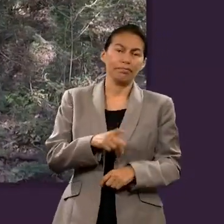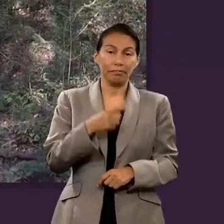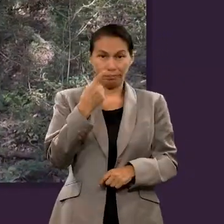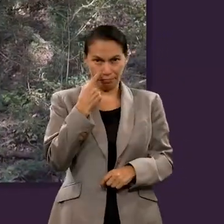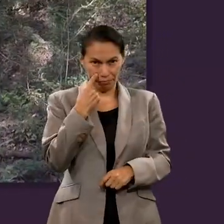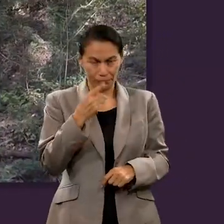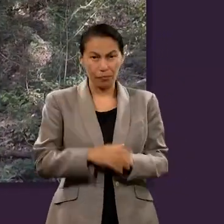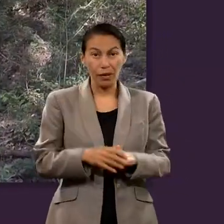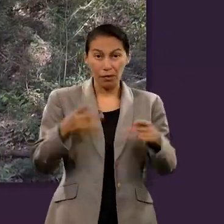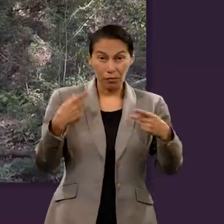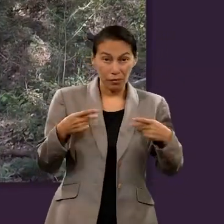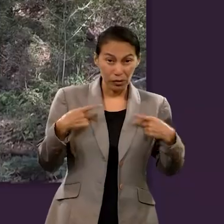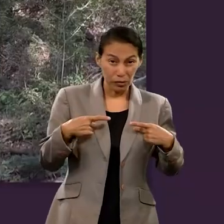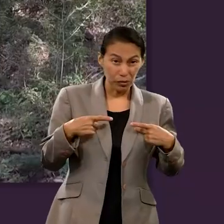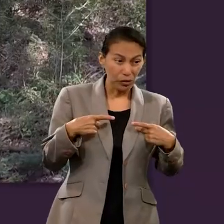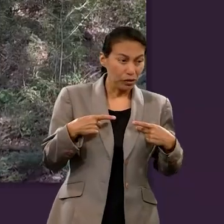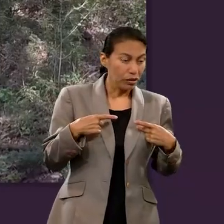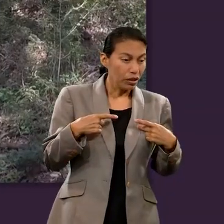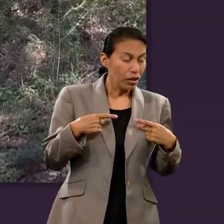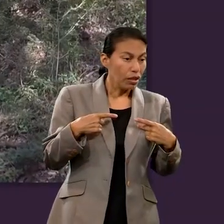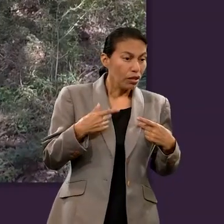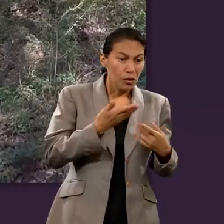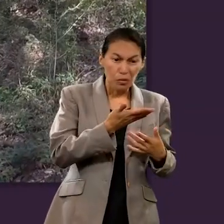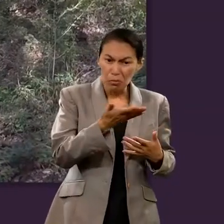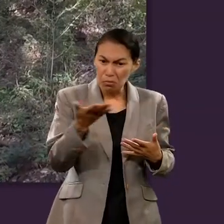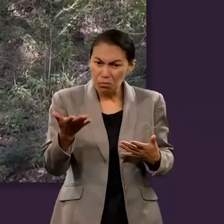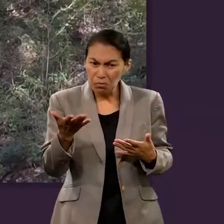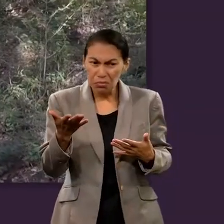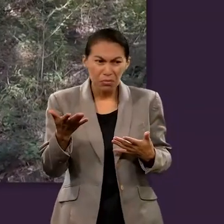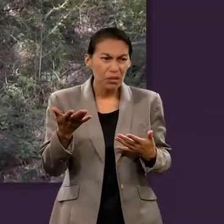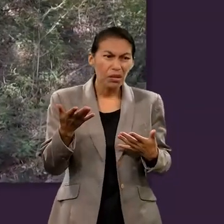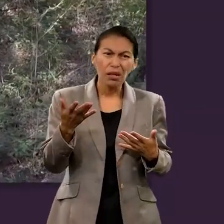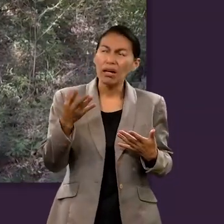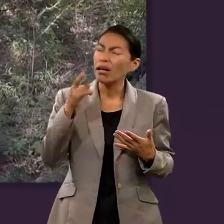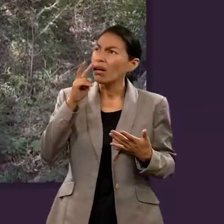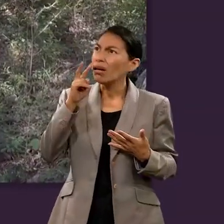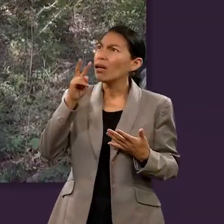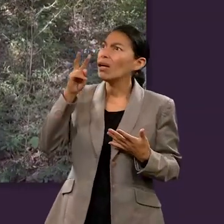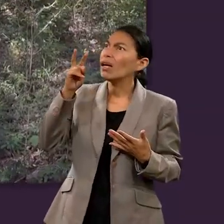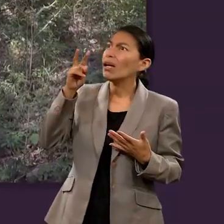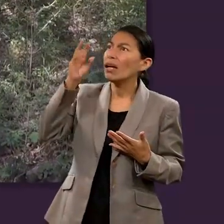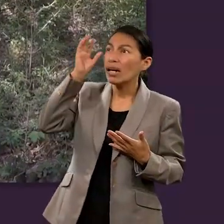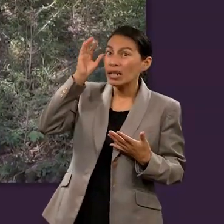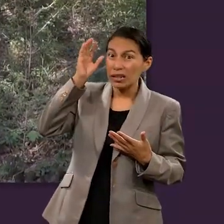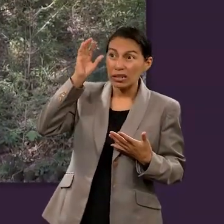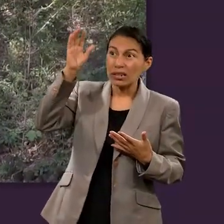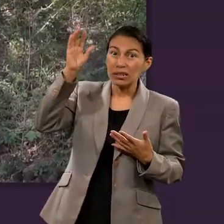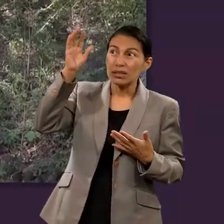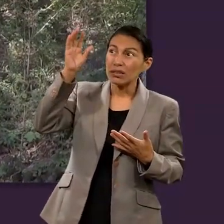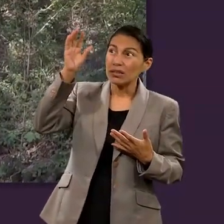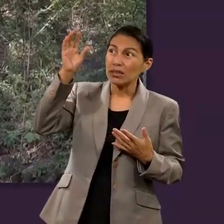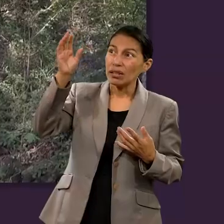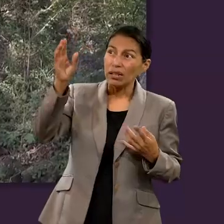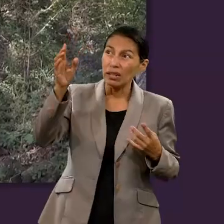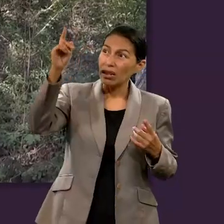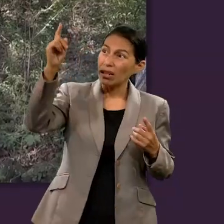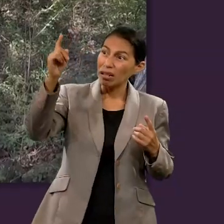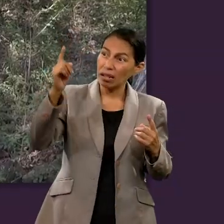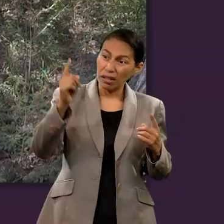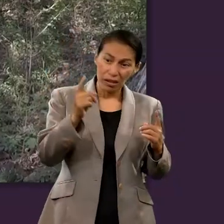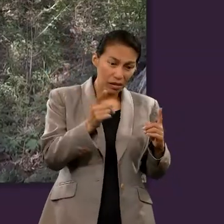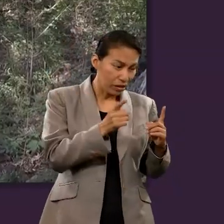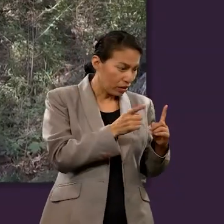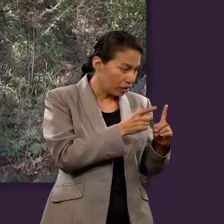hecho la transformación de una vida humana de una vida humana de un corazón humano viene de la contemplación de Cristo